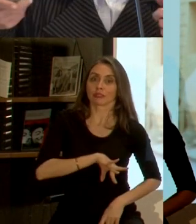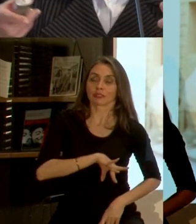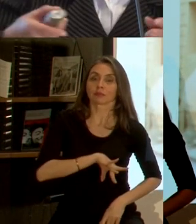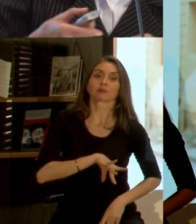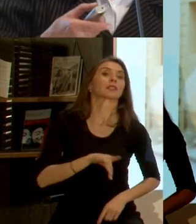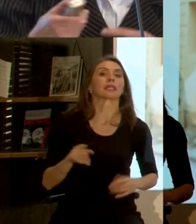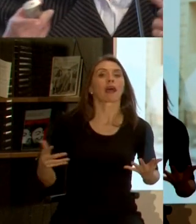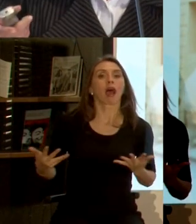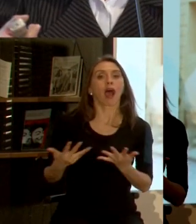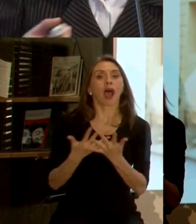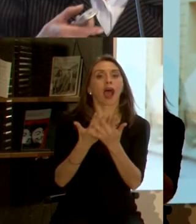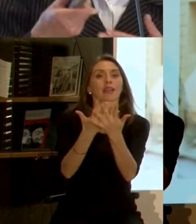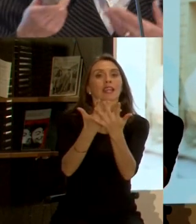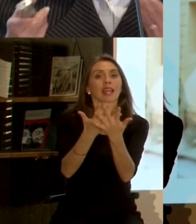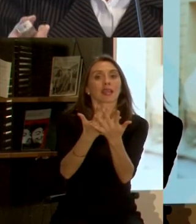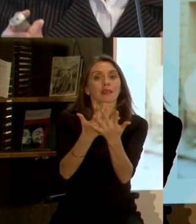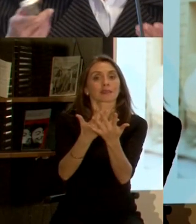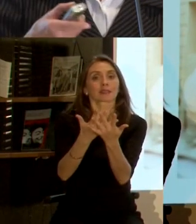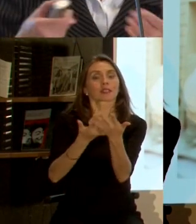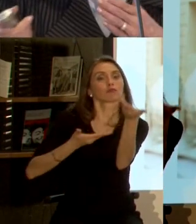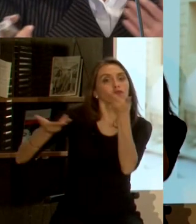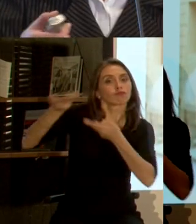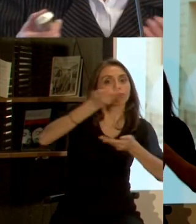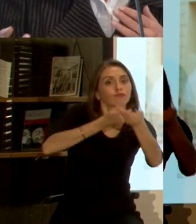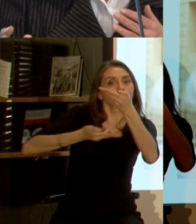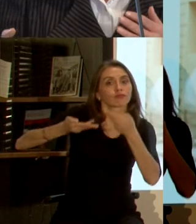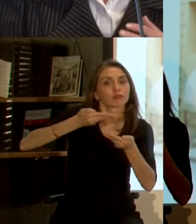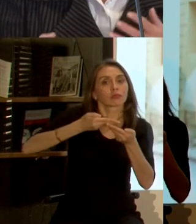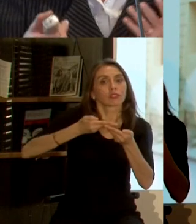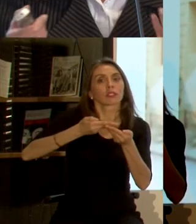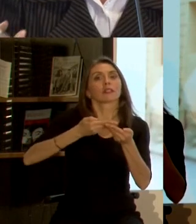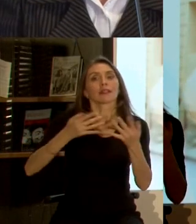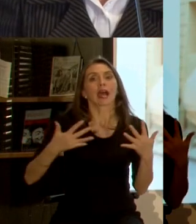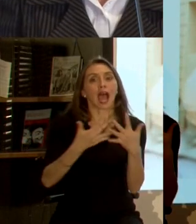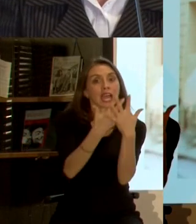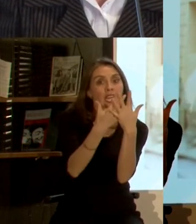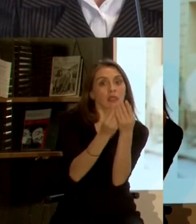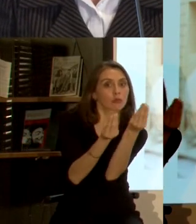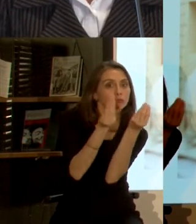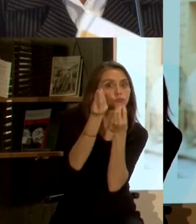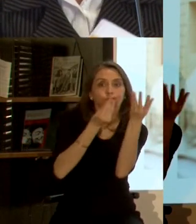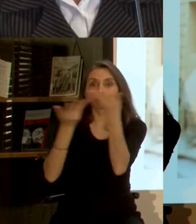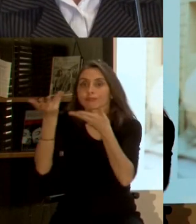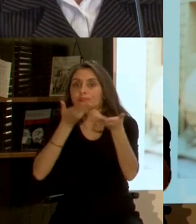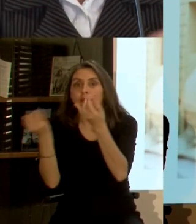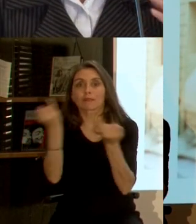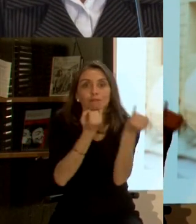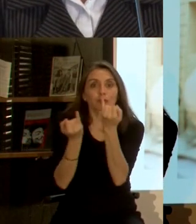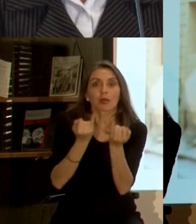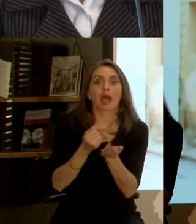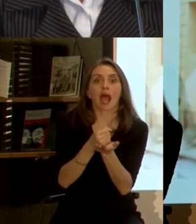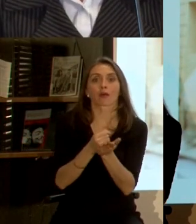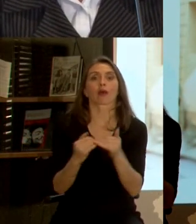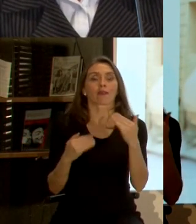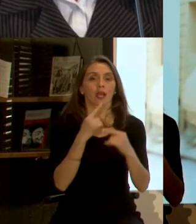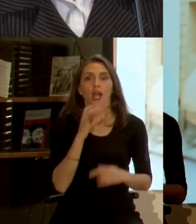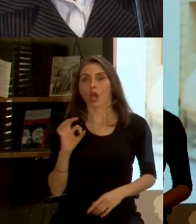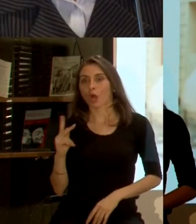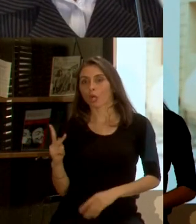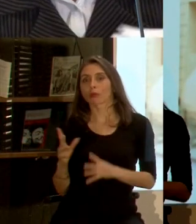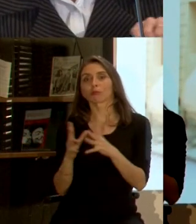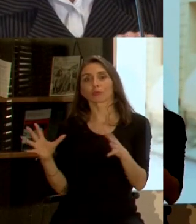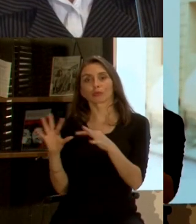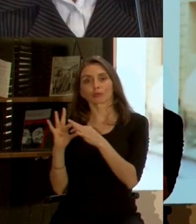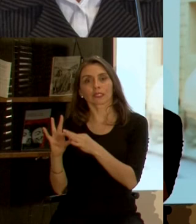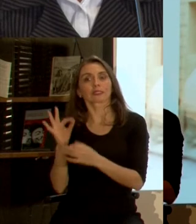una red para intercambio entre las distintas redes para que se puedan ayudar para avanzar ok muchas gracias